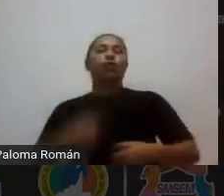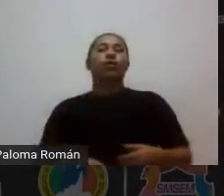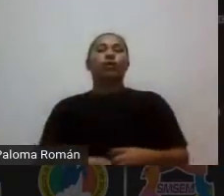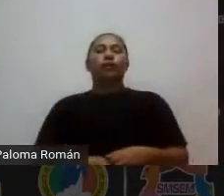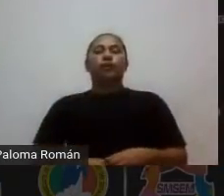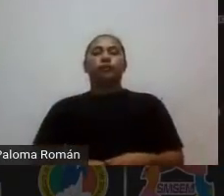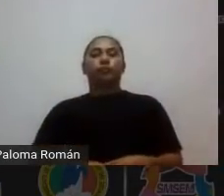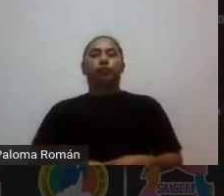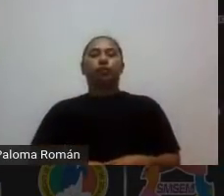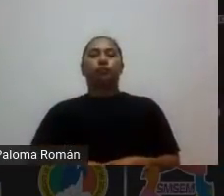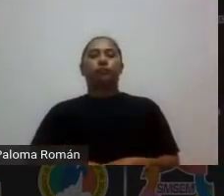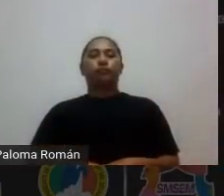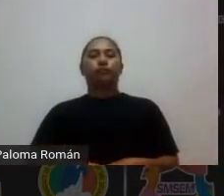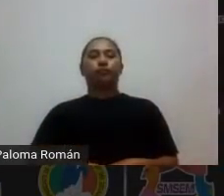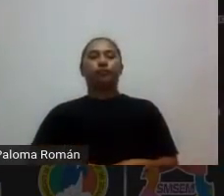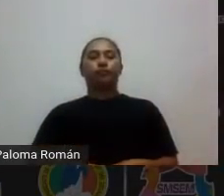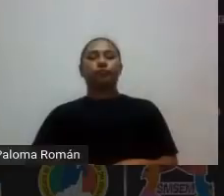solitos